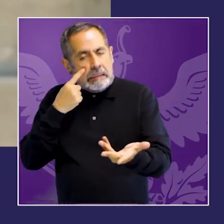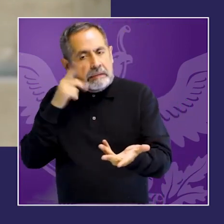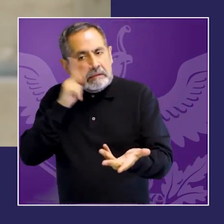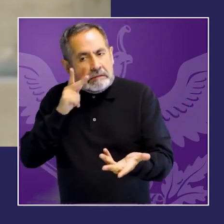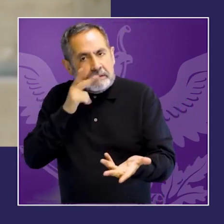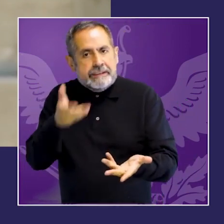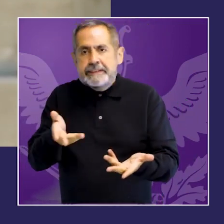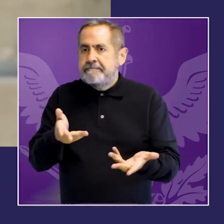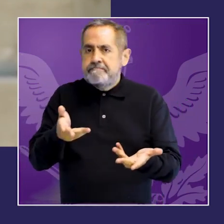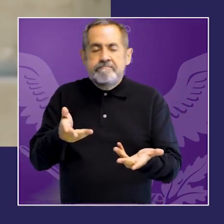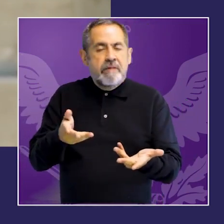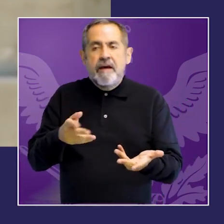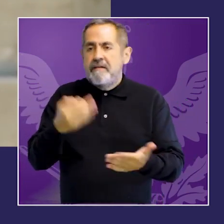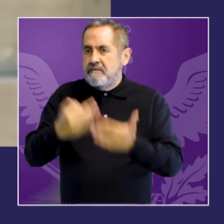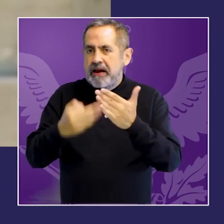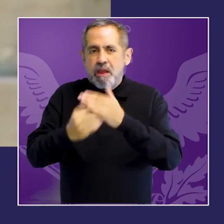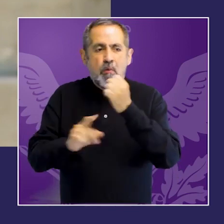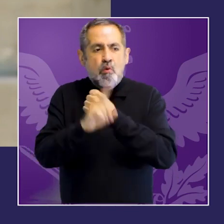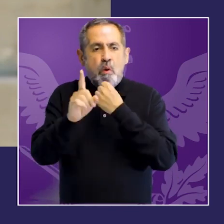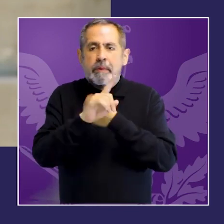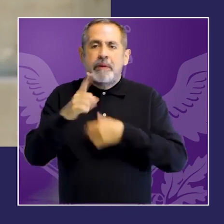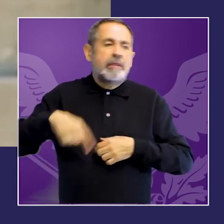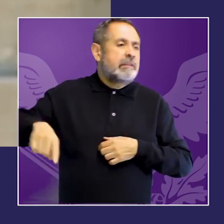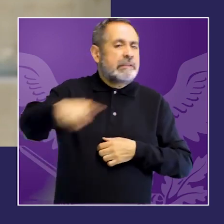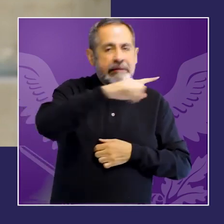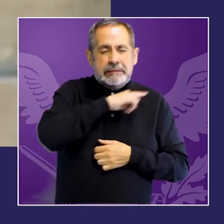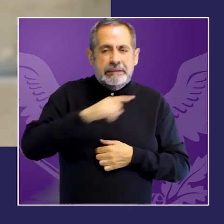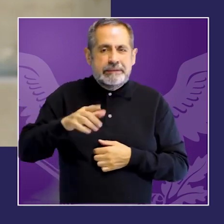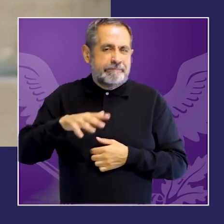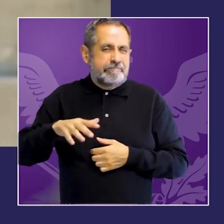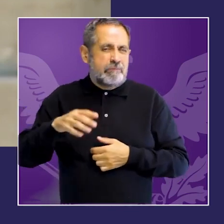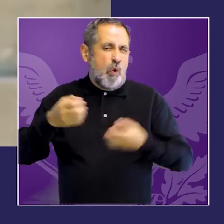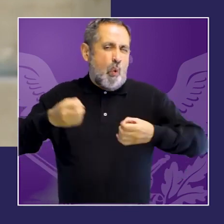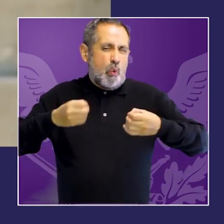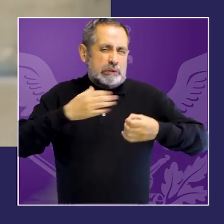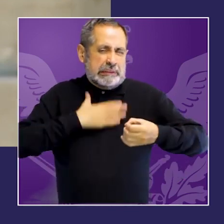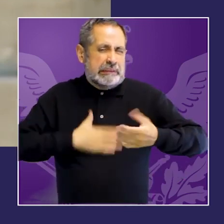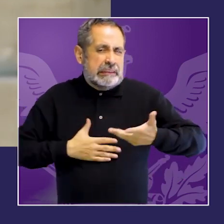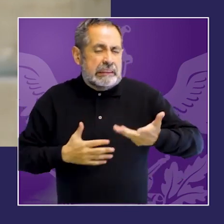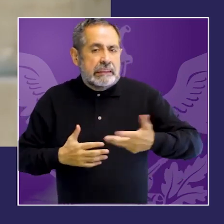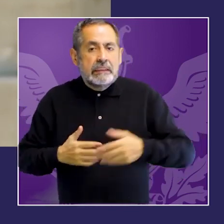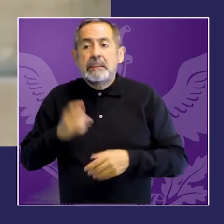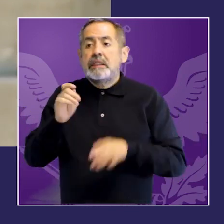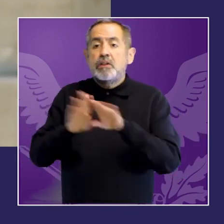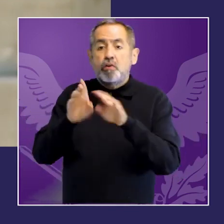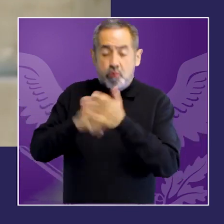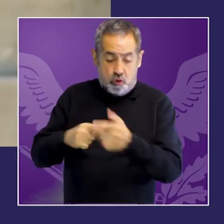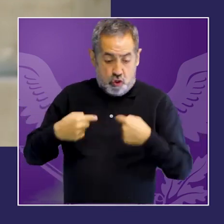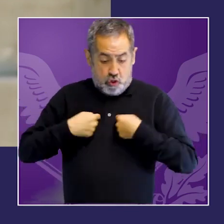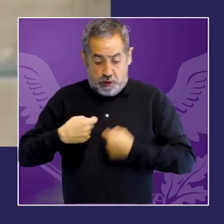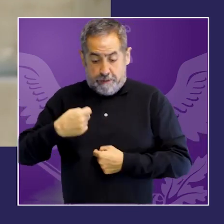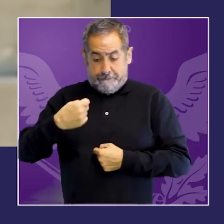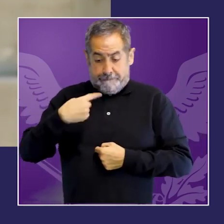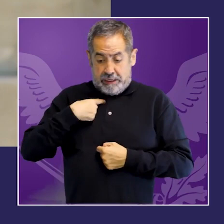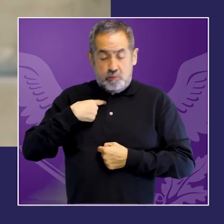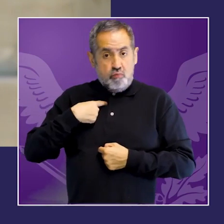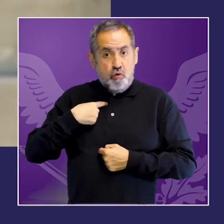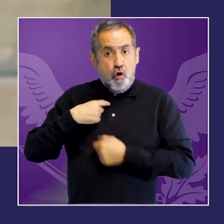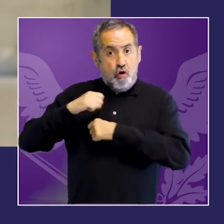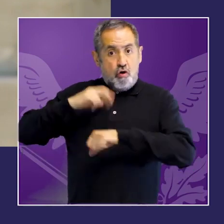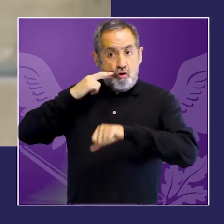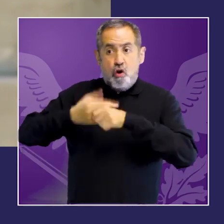estereotipos pero también en las reglas propias del sistema a partir del cual se van delineando los procesos